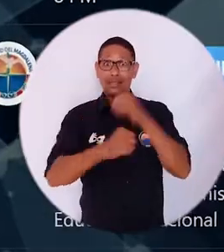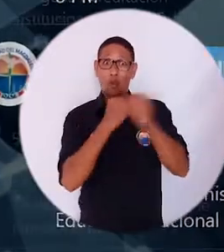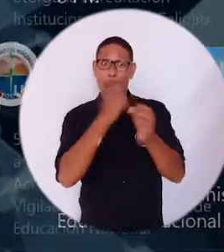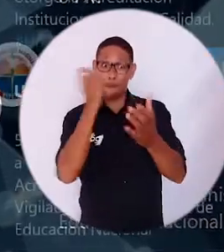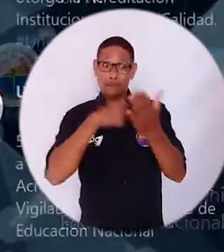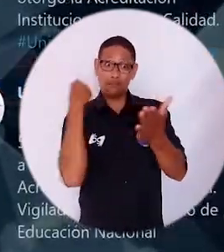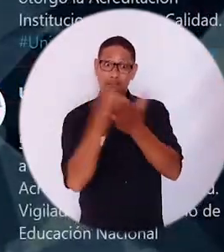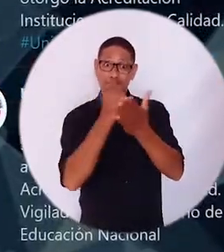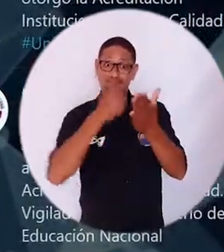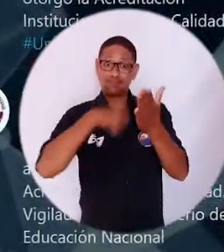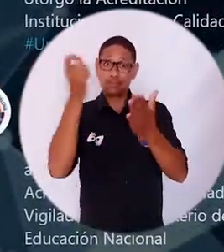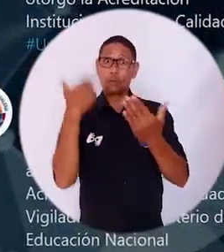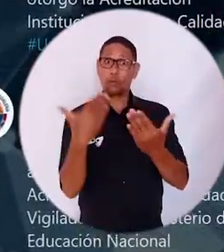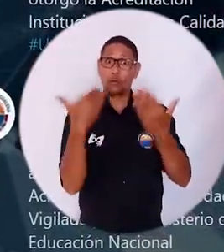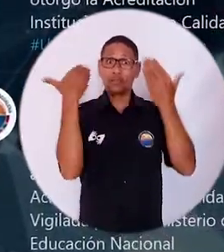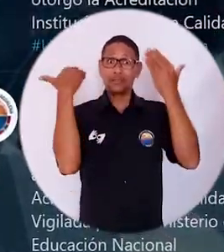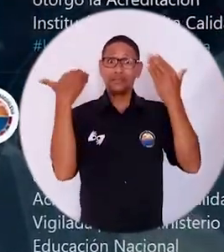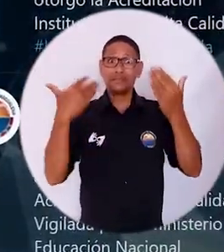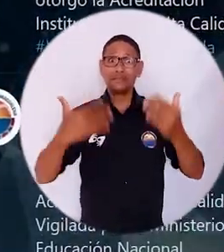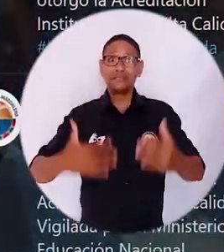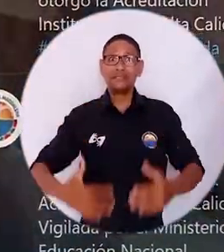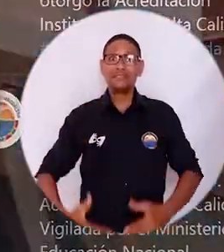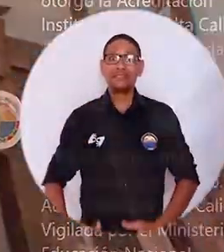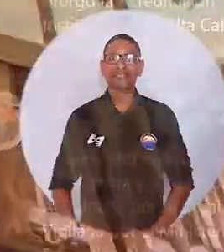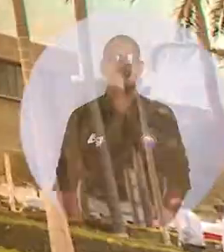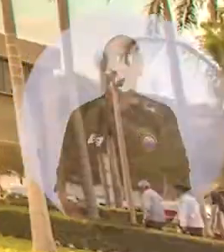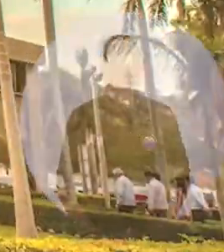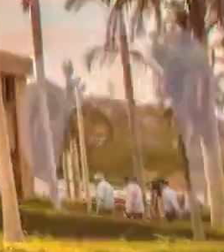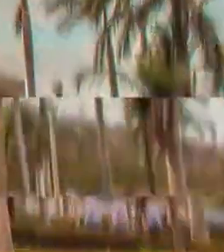alta calidad que recibió del Ministerio de Educación.